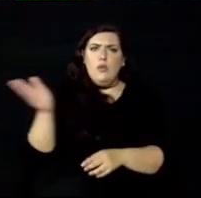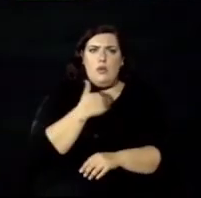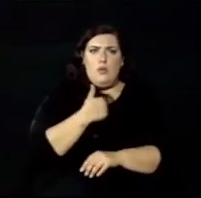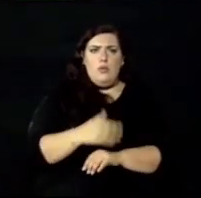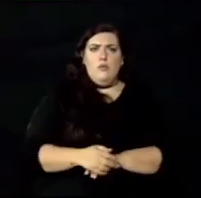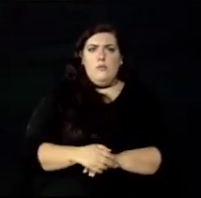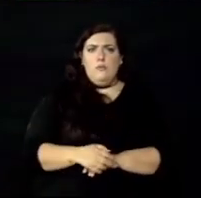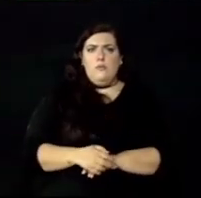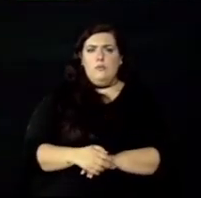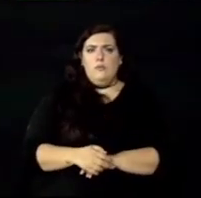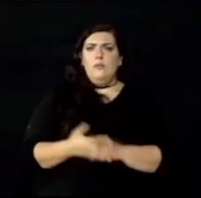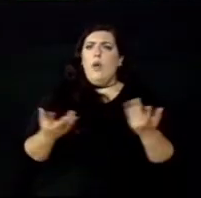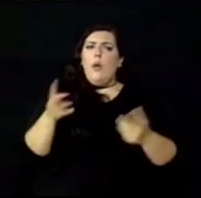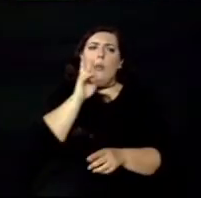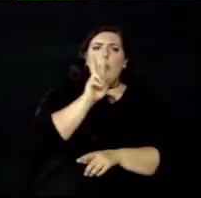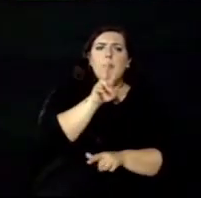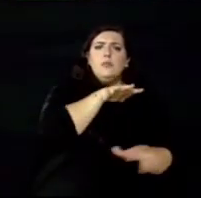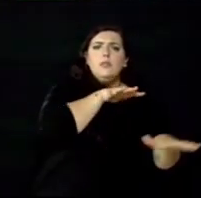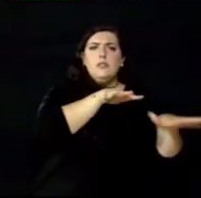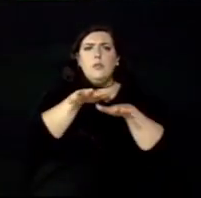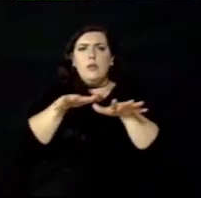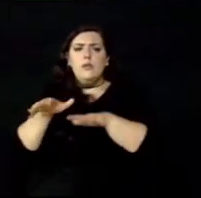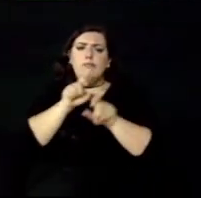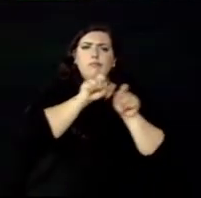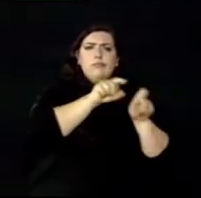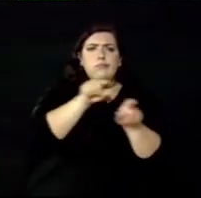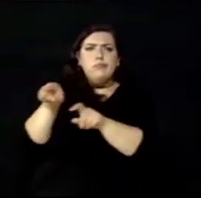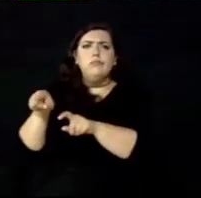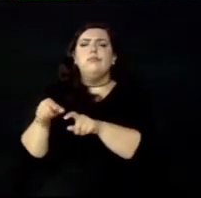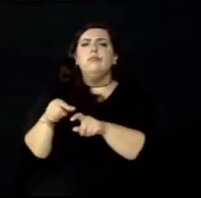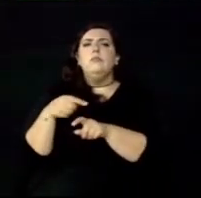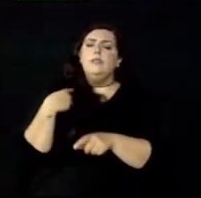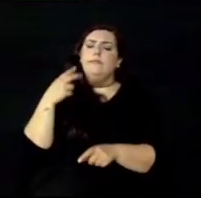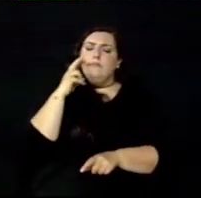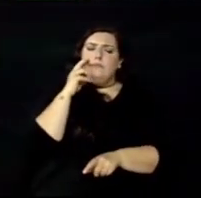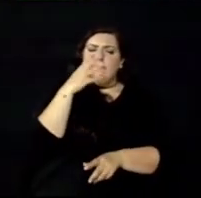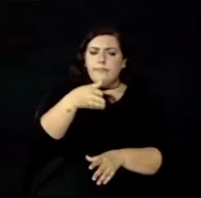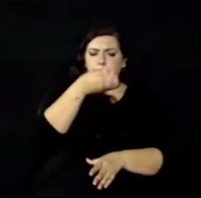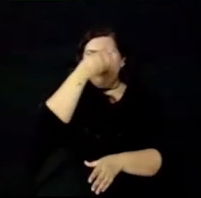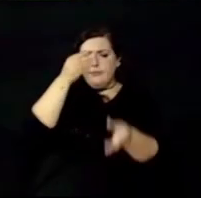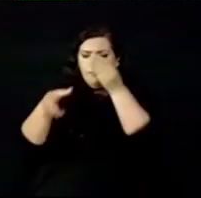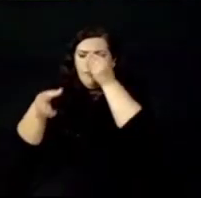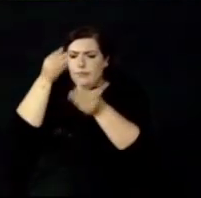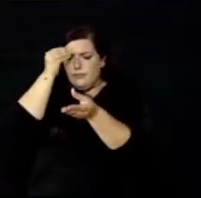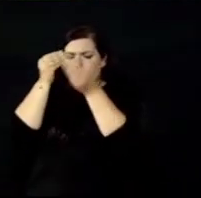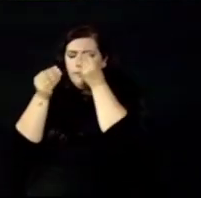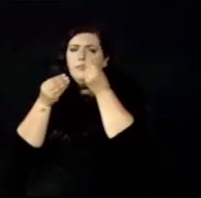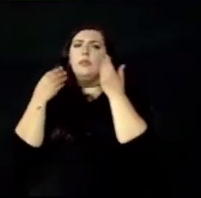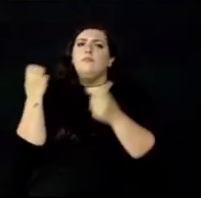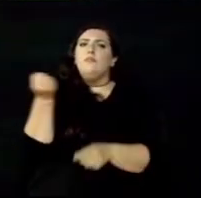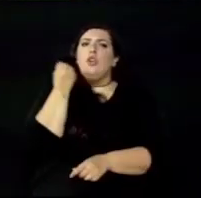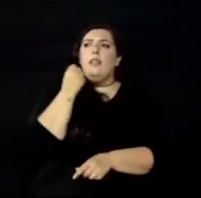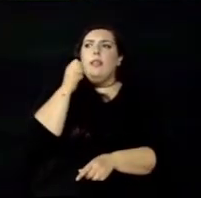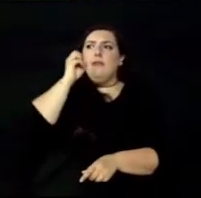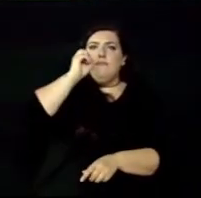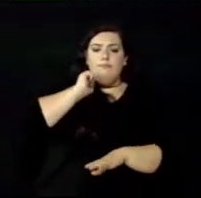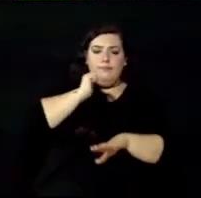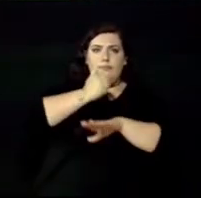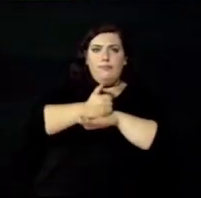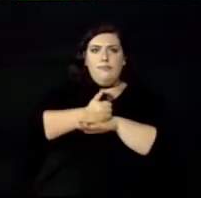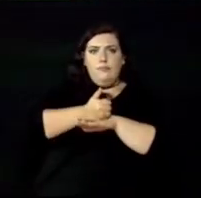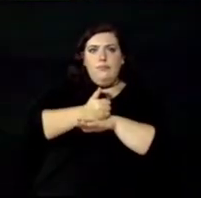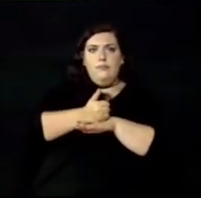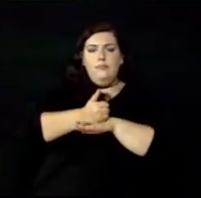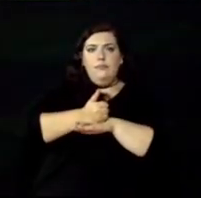2021, lo que significa que una de cada dos mujeres continúan fuera del mercado laboral. En el 2021, además, el